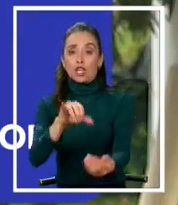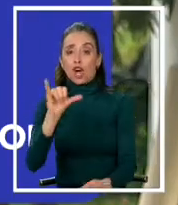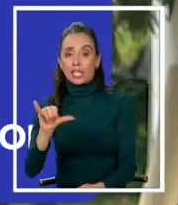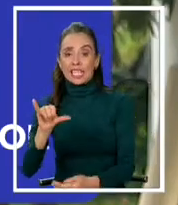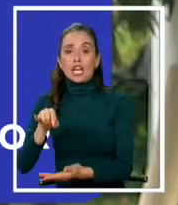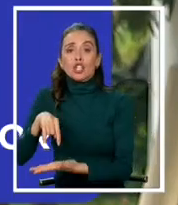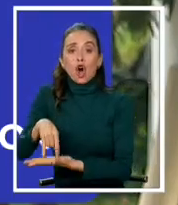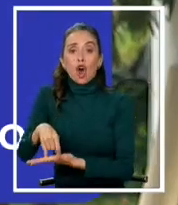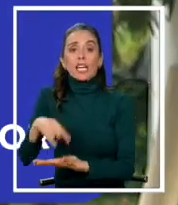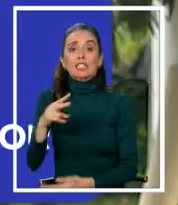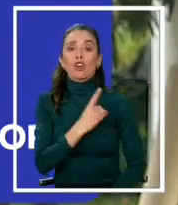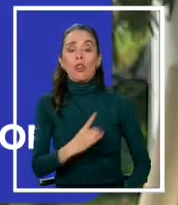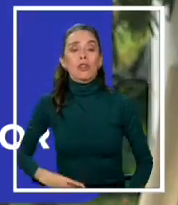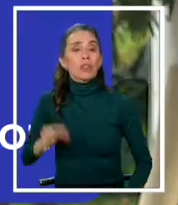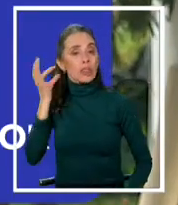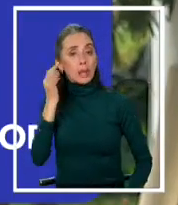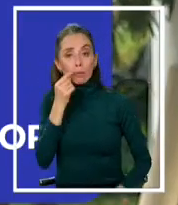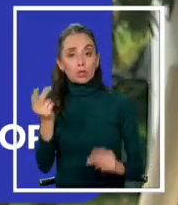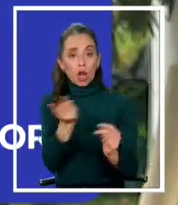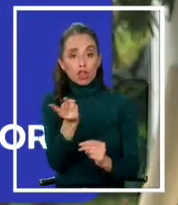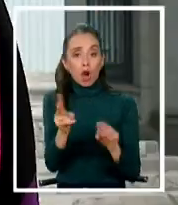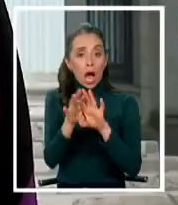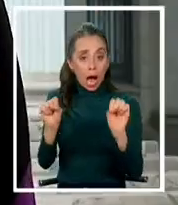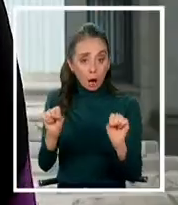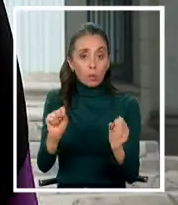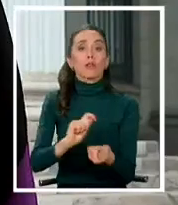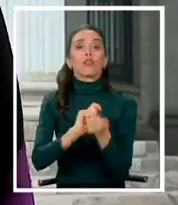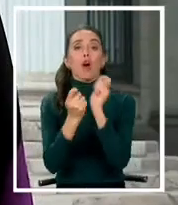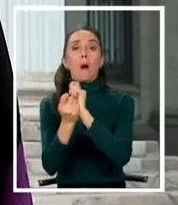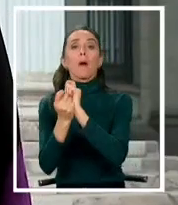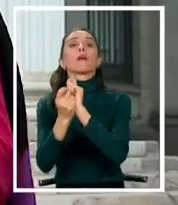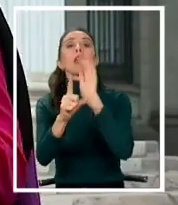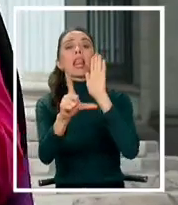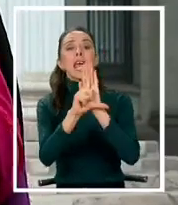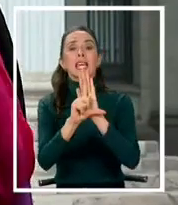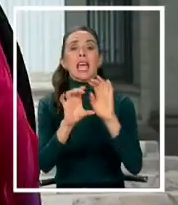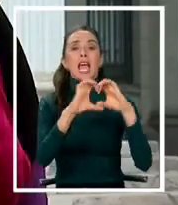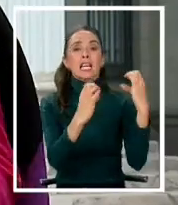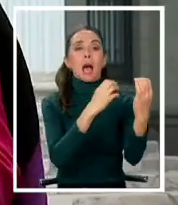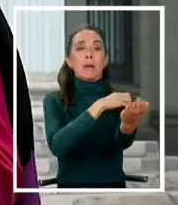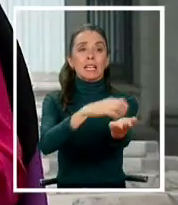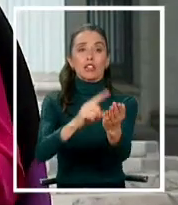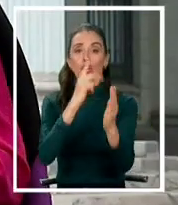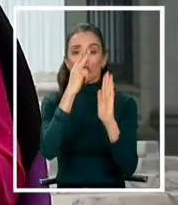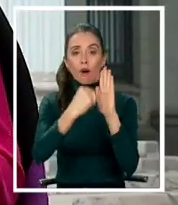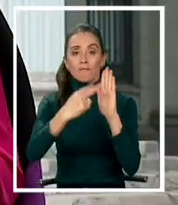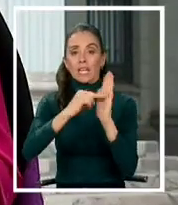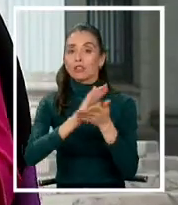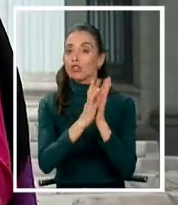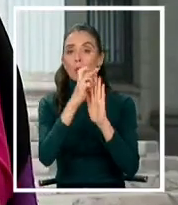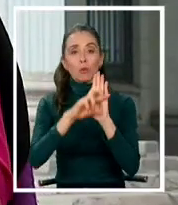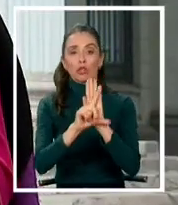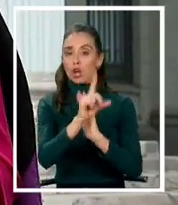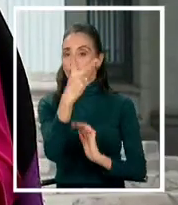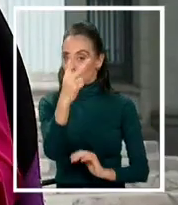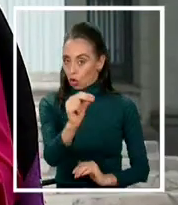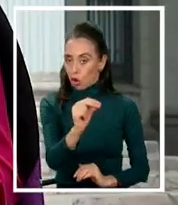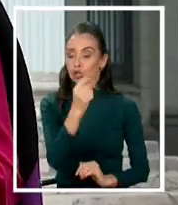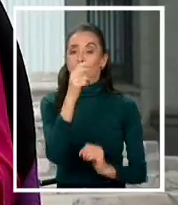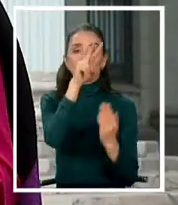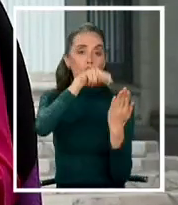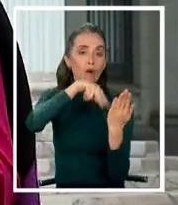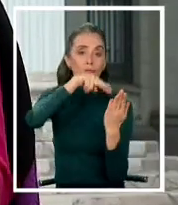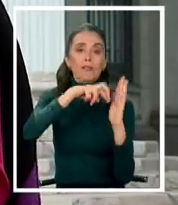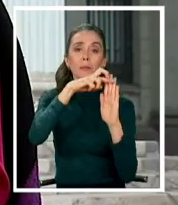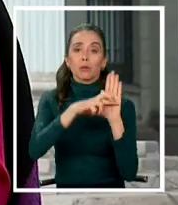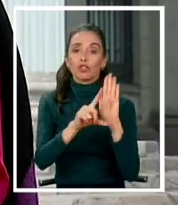el Congreso de Diputadas y Diputadas tienen acuerdo, se transforma en ley. La Cámara de las Regiones no conoce de todos los proyectos de ley, solamente va a conocer